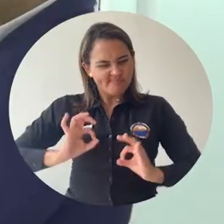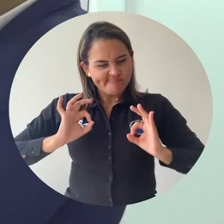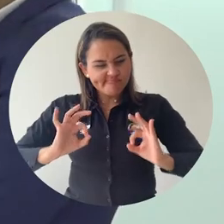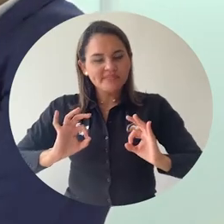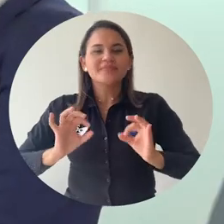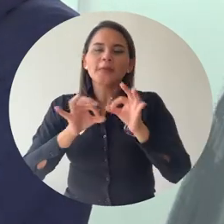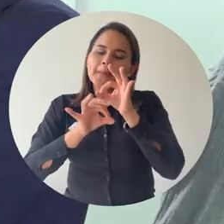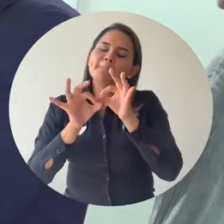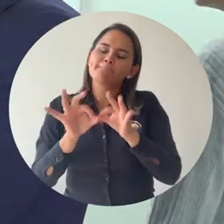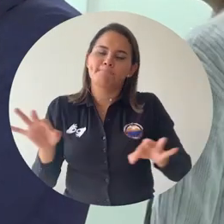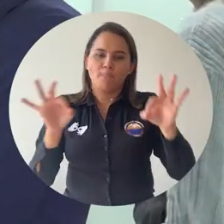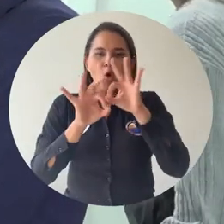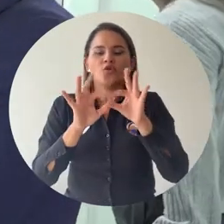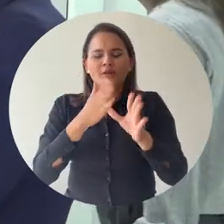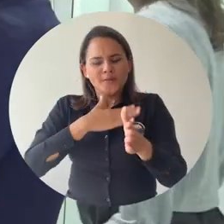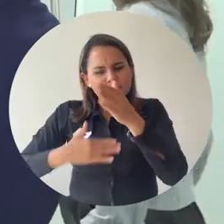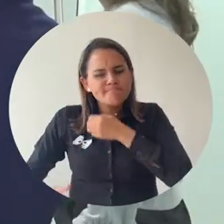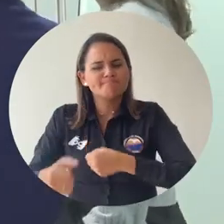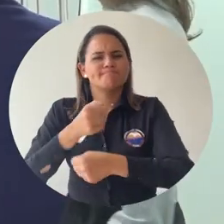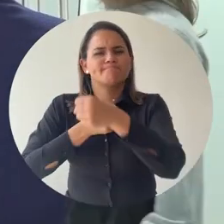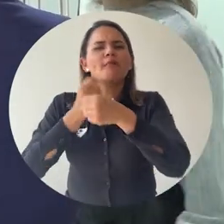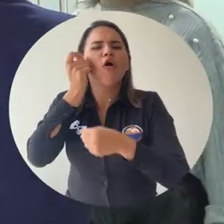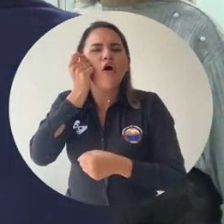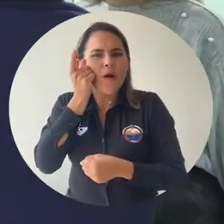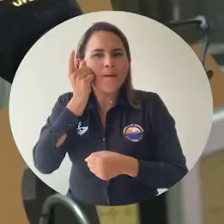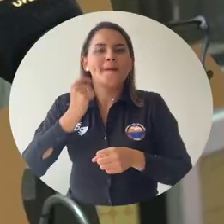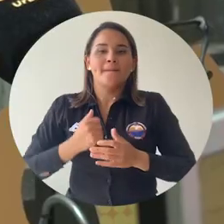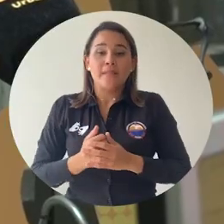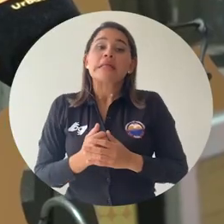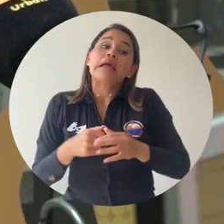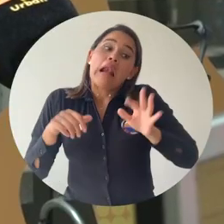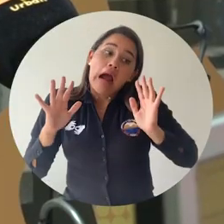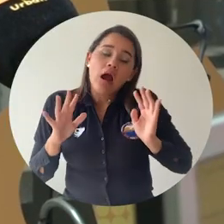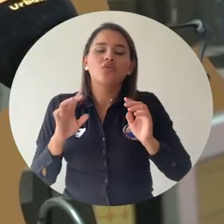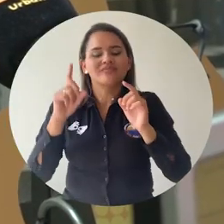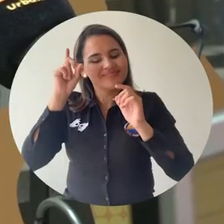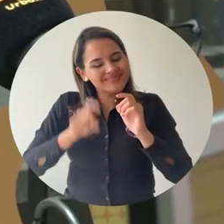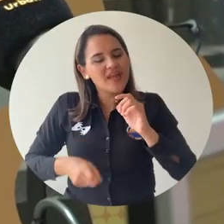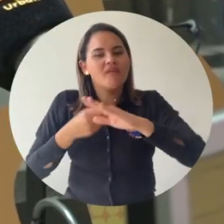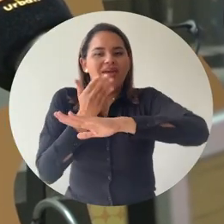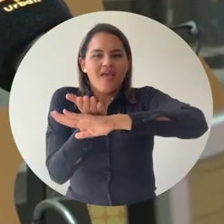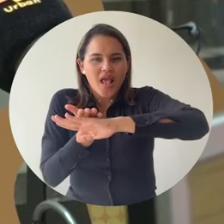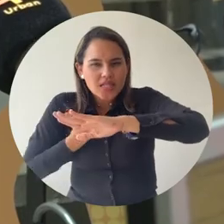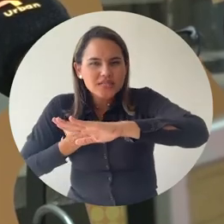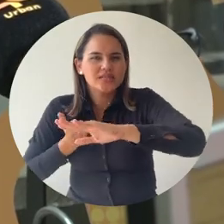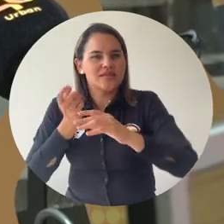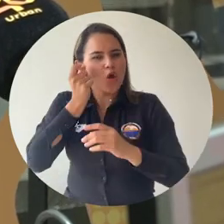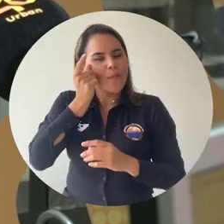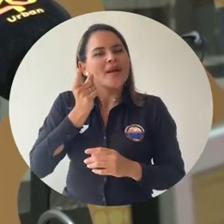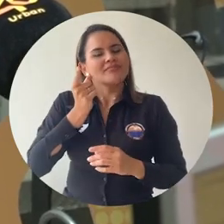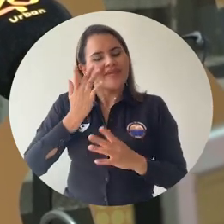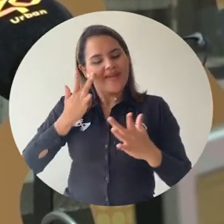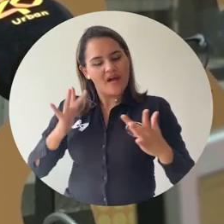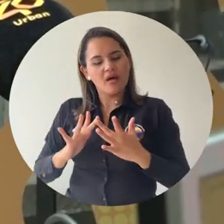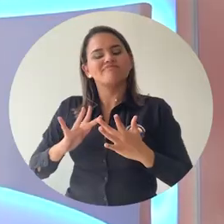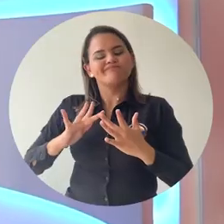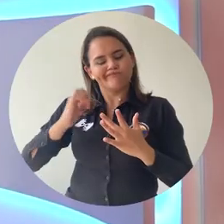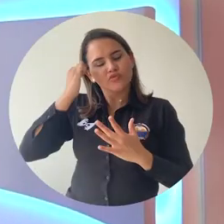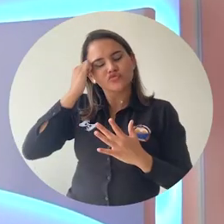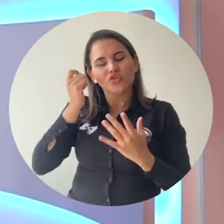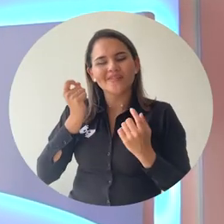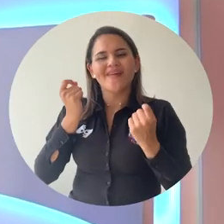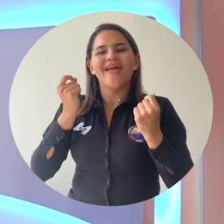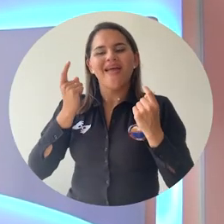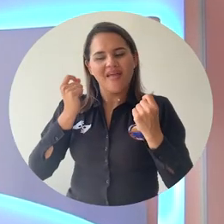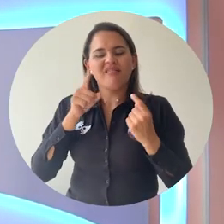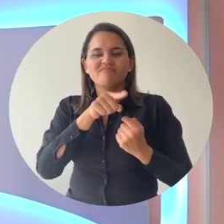tenerla también todos nuestros profesores, sin perder la vista que hay que exigir, que hay que procurar tener disciplina y rigor, pero creo que se puede hacer de una forma mucho más humana. Es